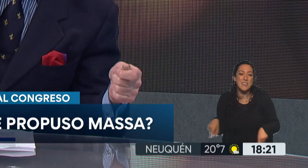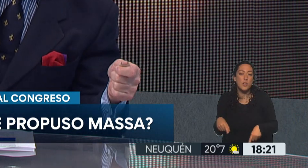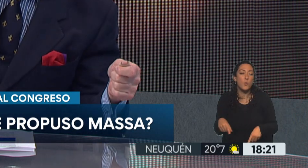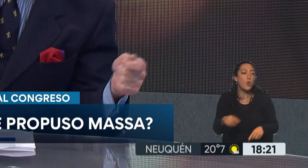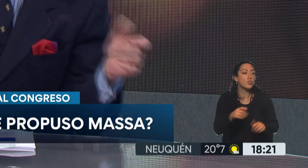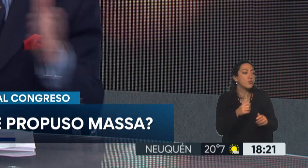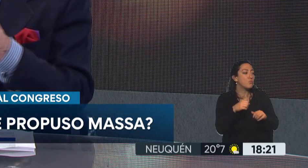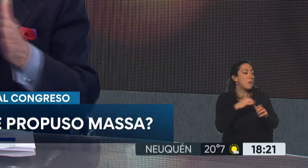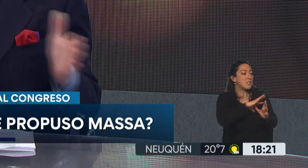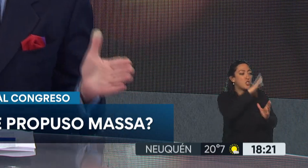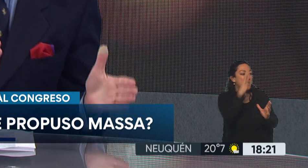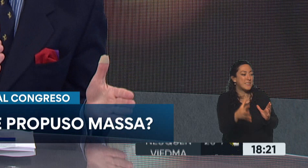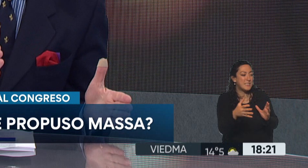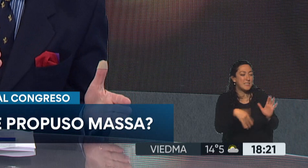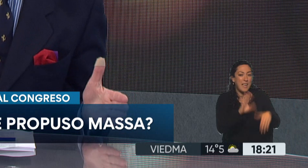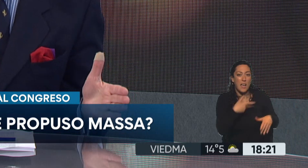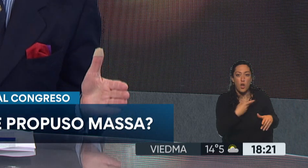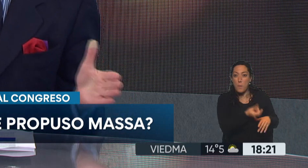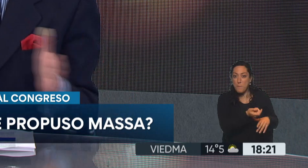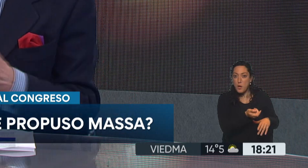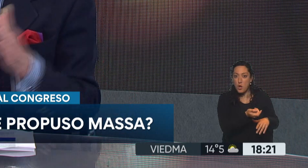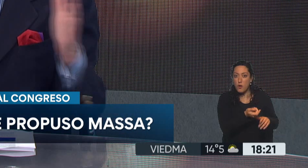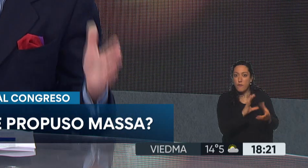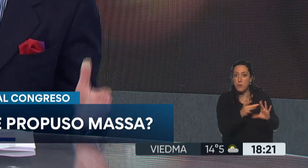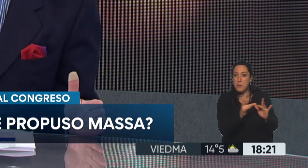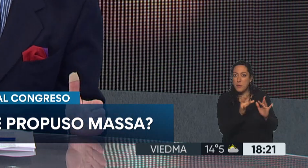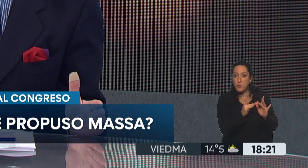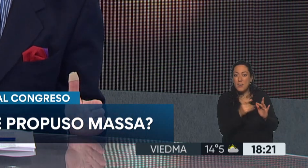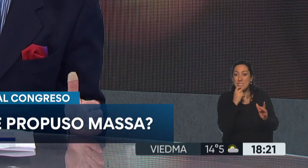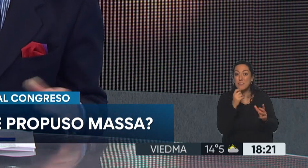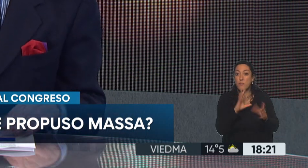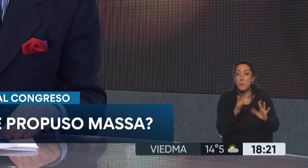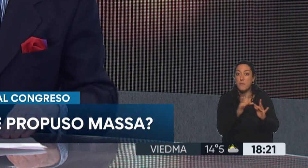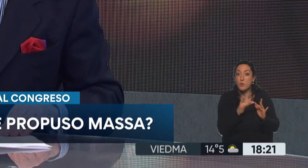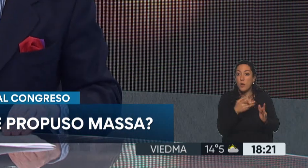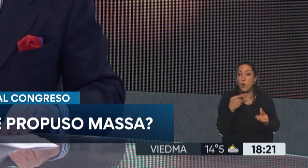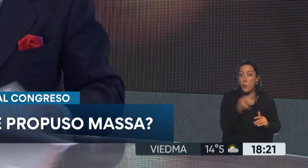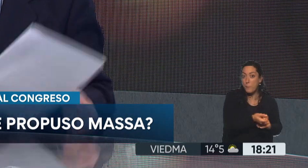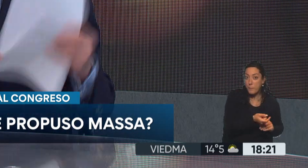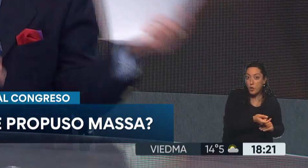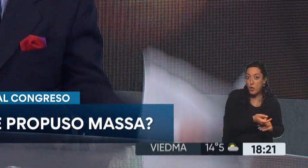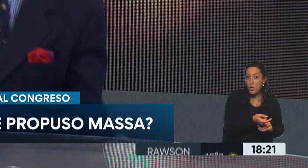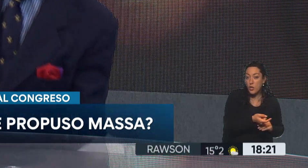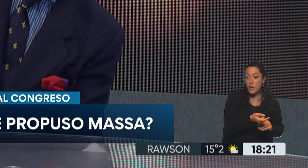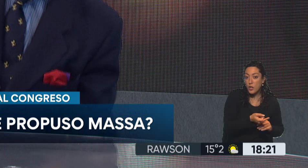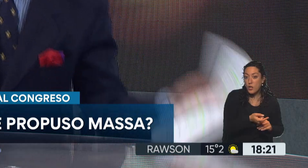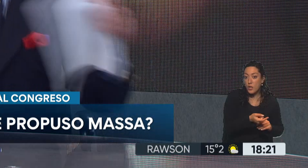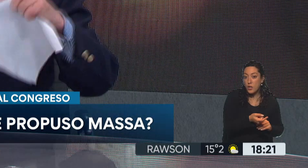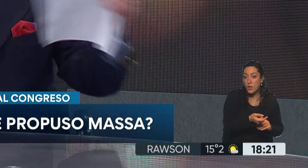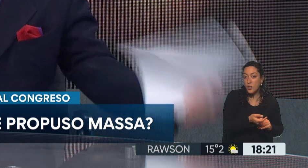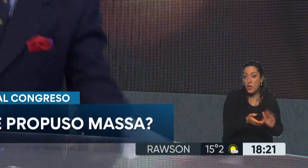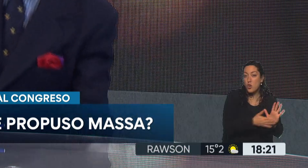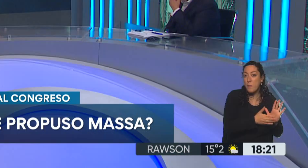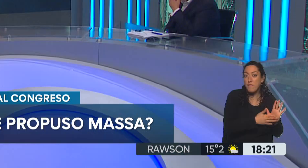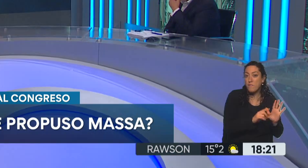mayorista. Puedo hacerlo con eso. Y si yo lo hago con eso, no me factura o